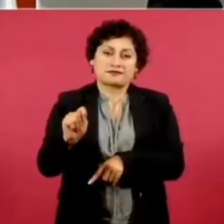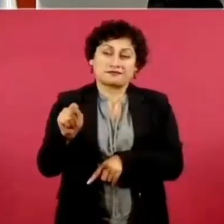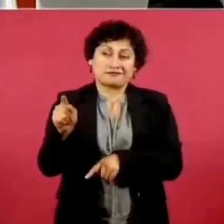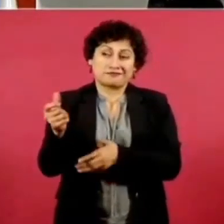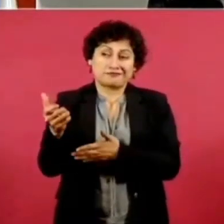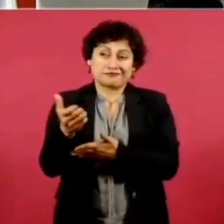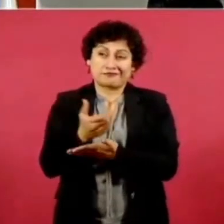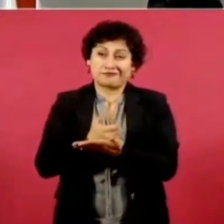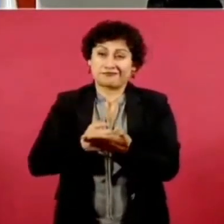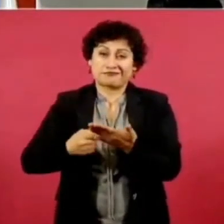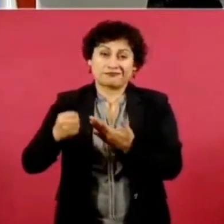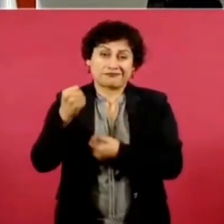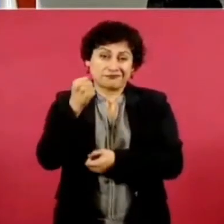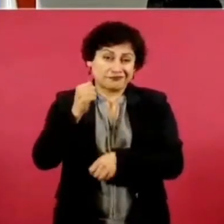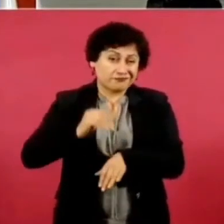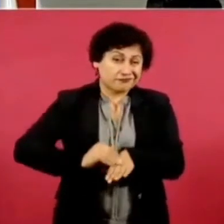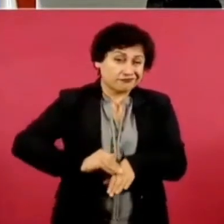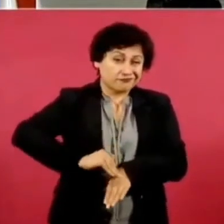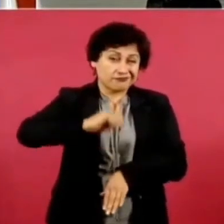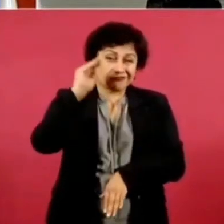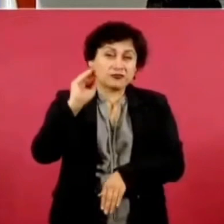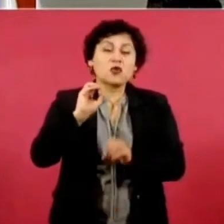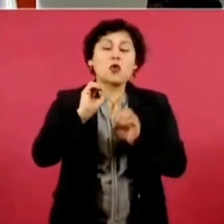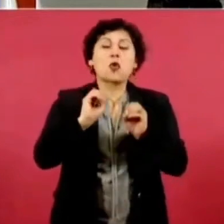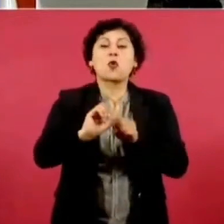el mismo López Óriga, o el mismo Ciro.